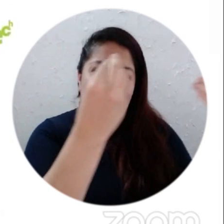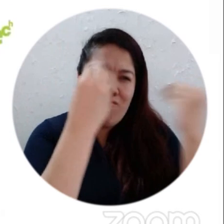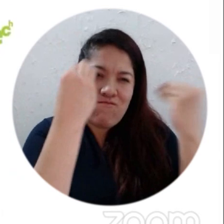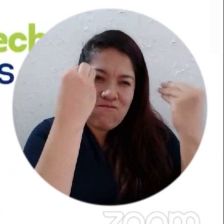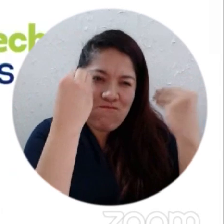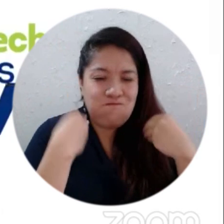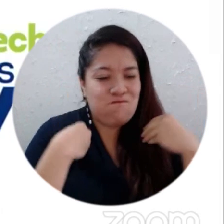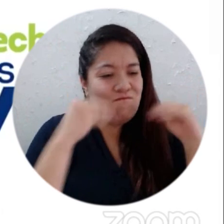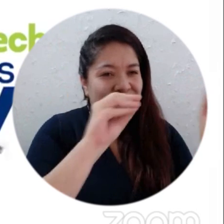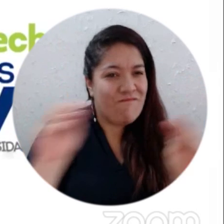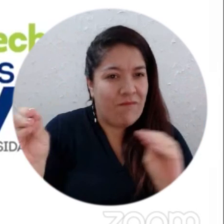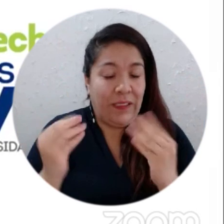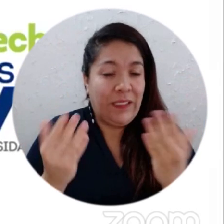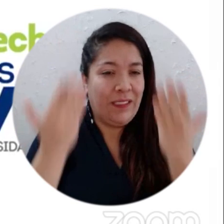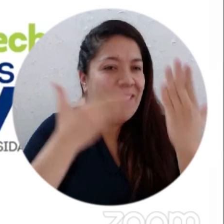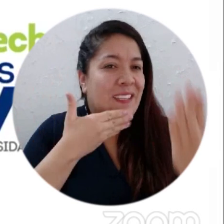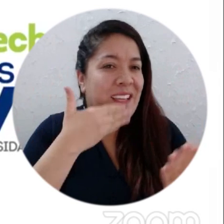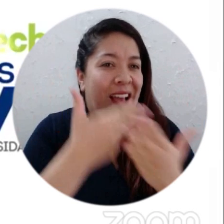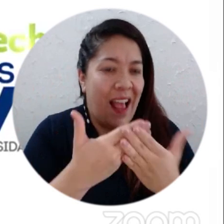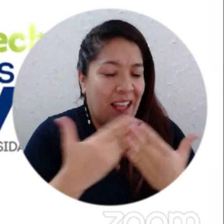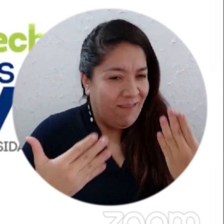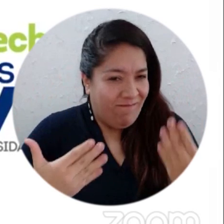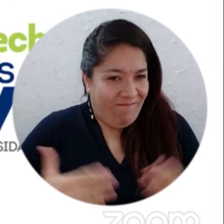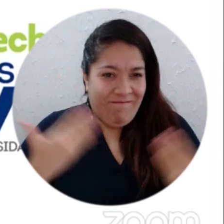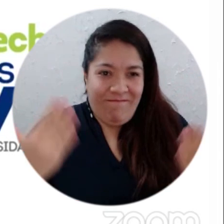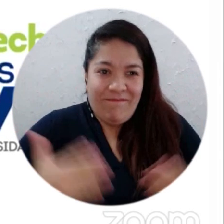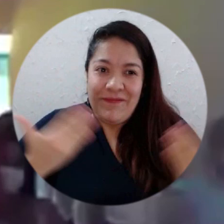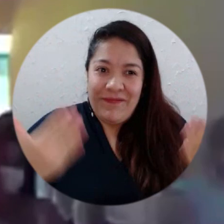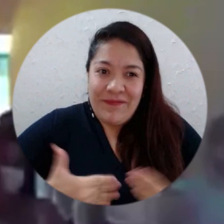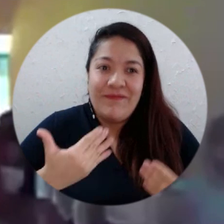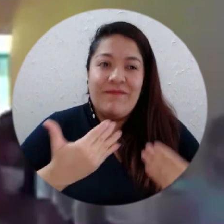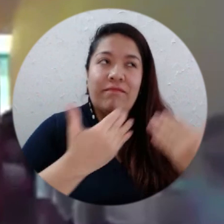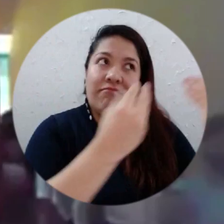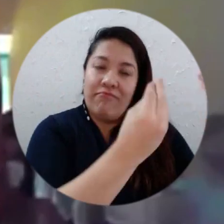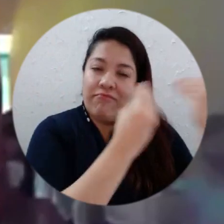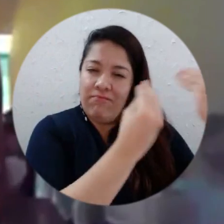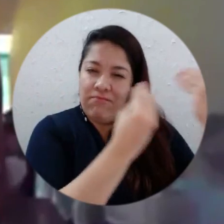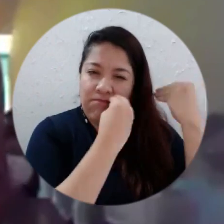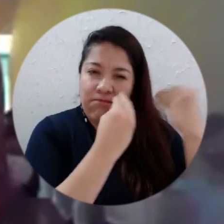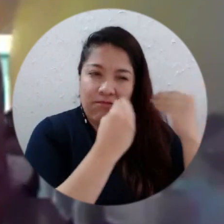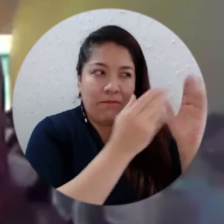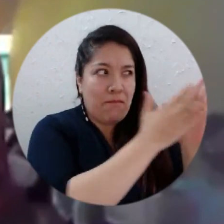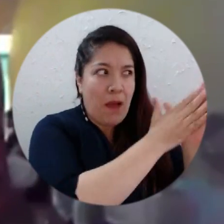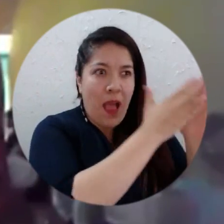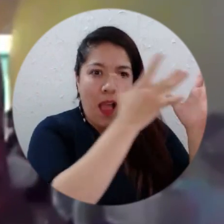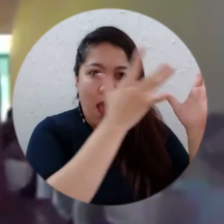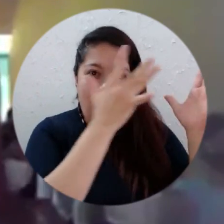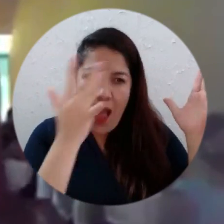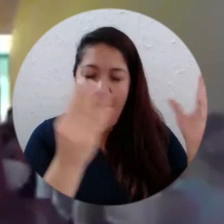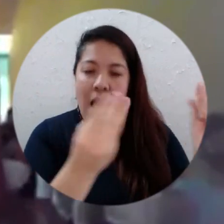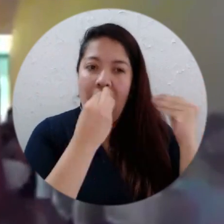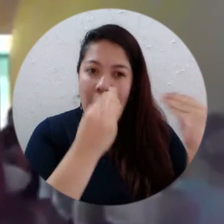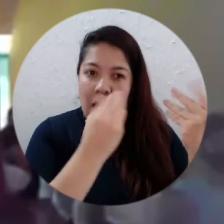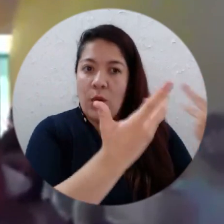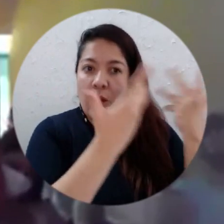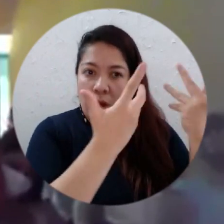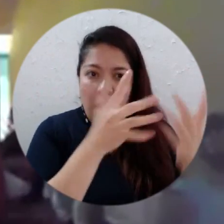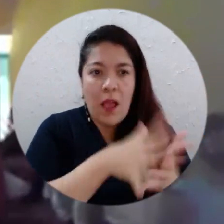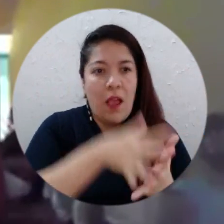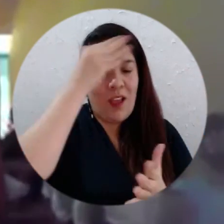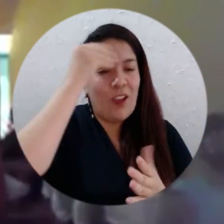educativo que nos brindaron es para nosotros un placer haber estado durante este tiempo bajo las